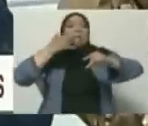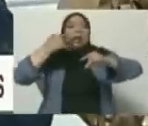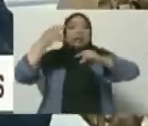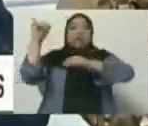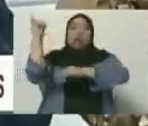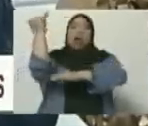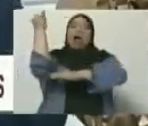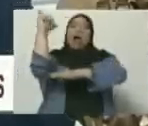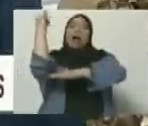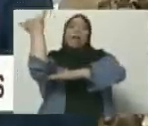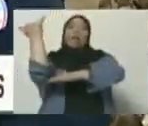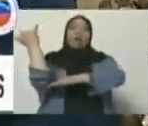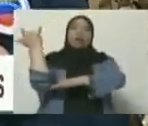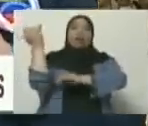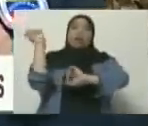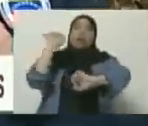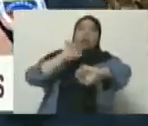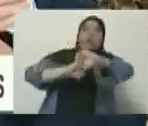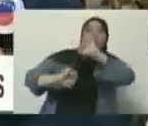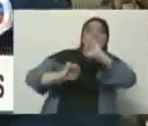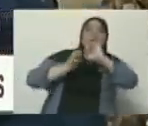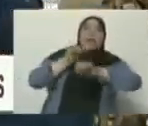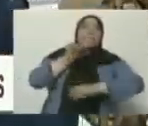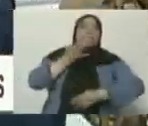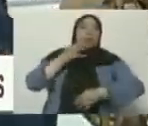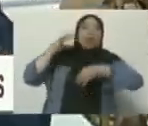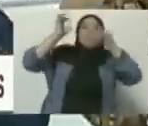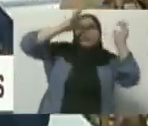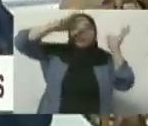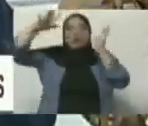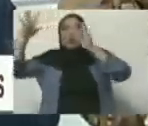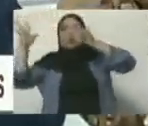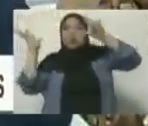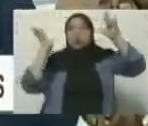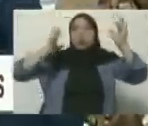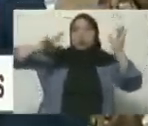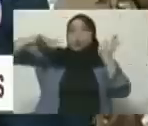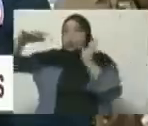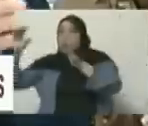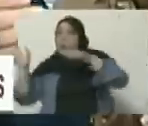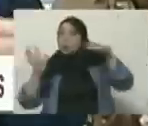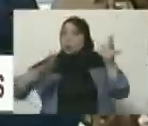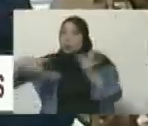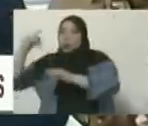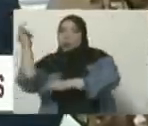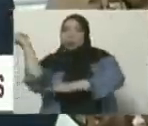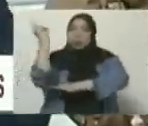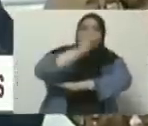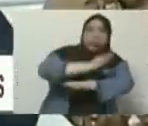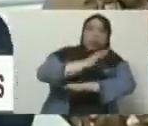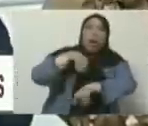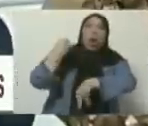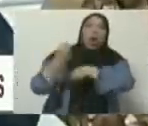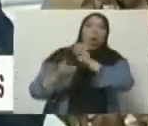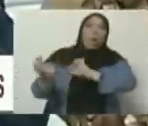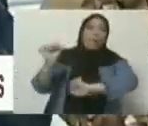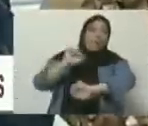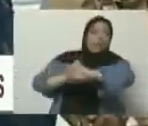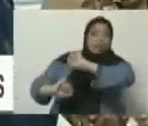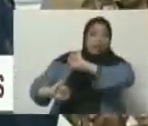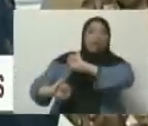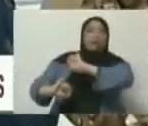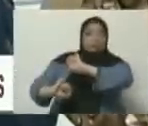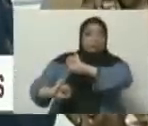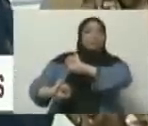esos objetos de manera que, igual los techos, asegurarlos para el momento que se ancurra los fuertes